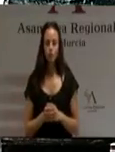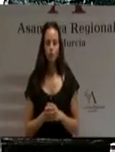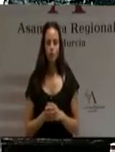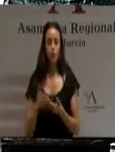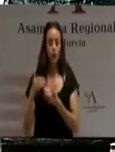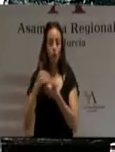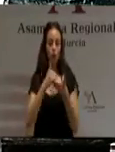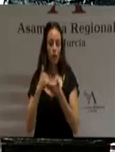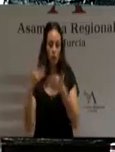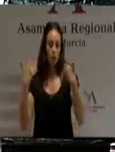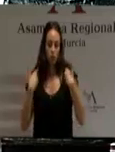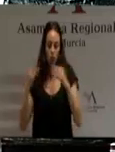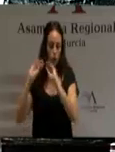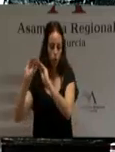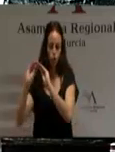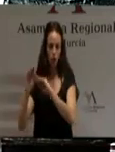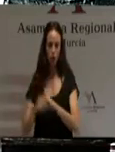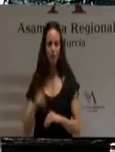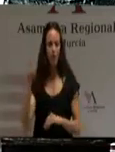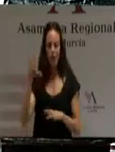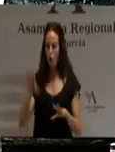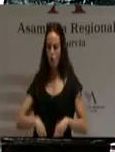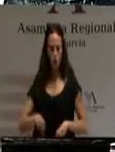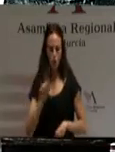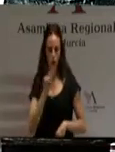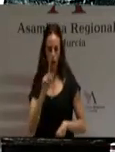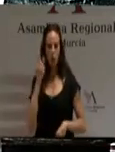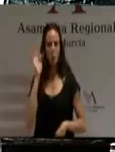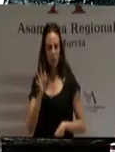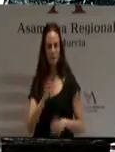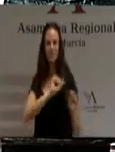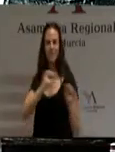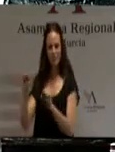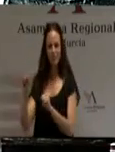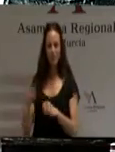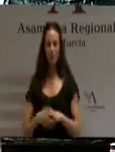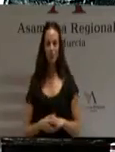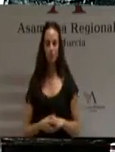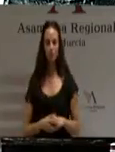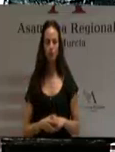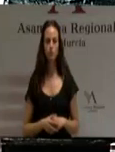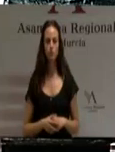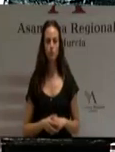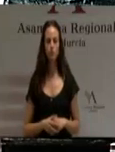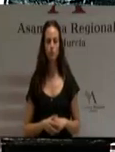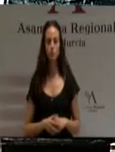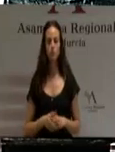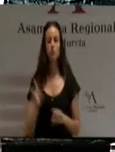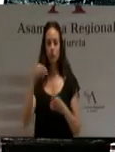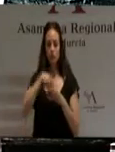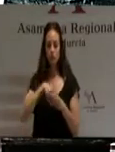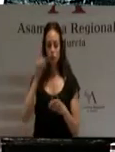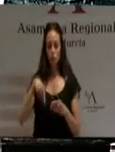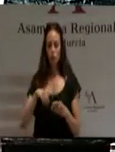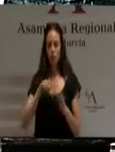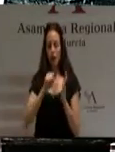que no admitían y rechazaban esas peticiones como consecuencia del silencio administrativo, que también estaba incluido en la modificación de